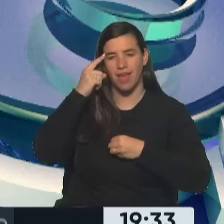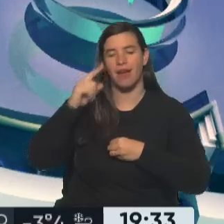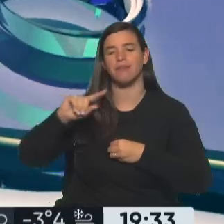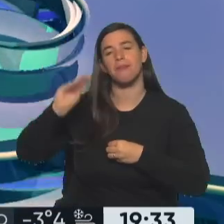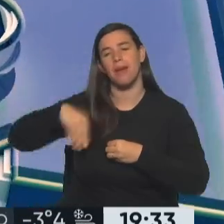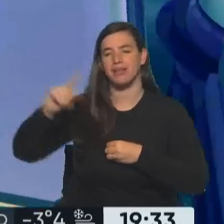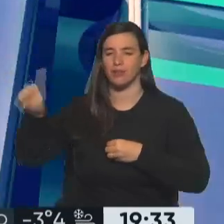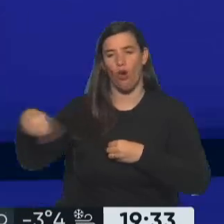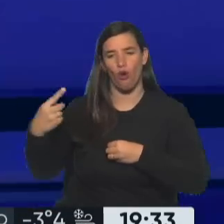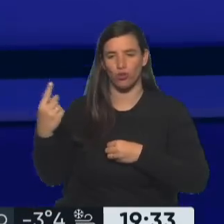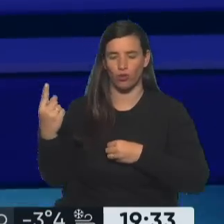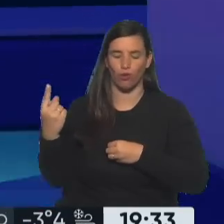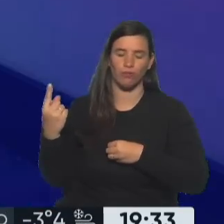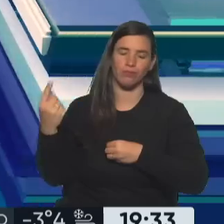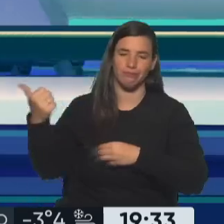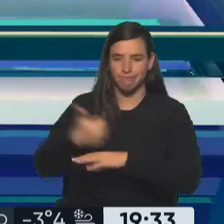vamos.